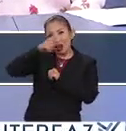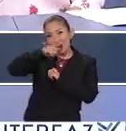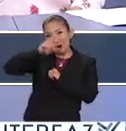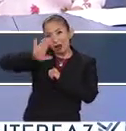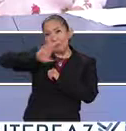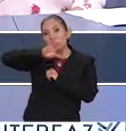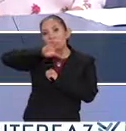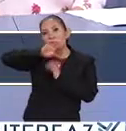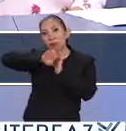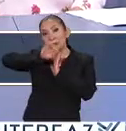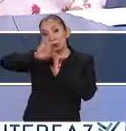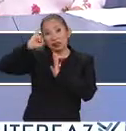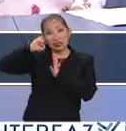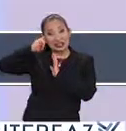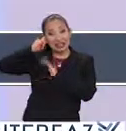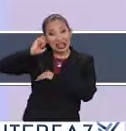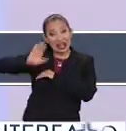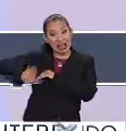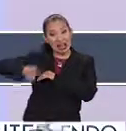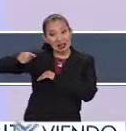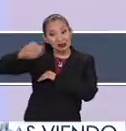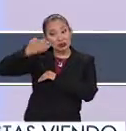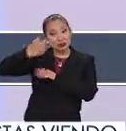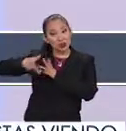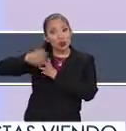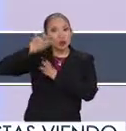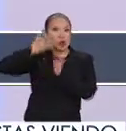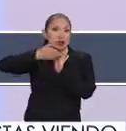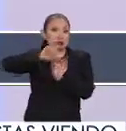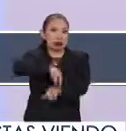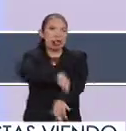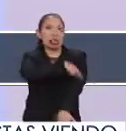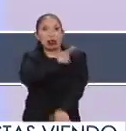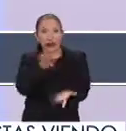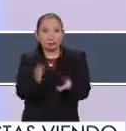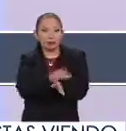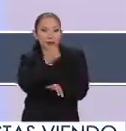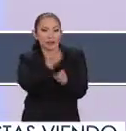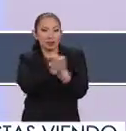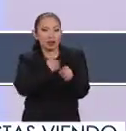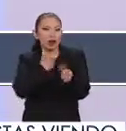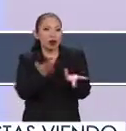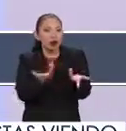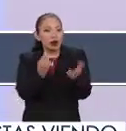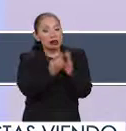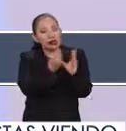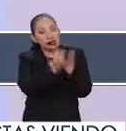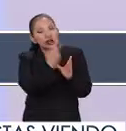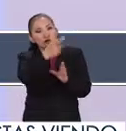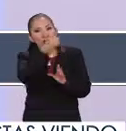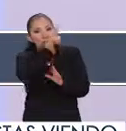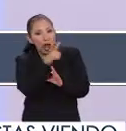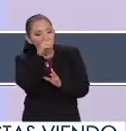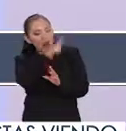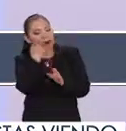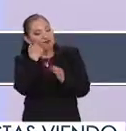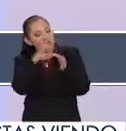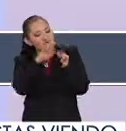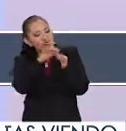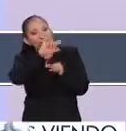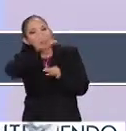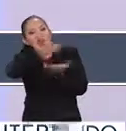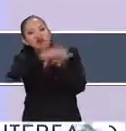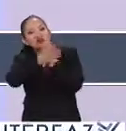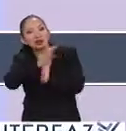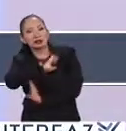su lengua materna es indígena, este proceso es más largo. ¿Por qué? Porque primero se alfabetiza en su lengua y después en